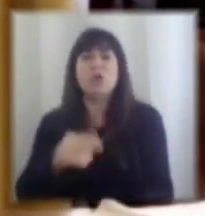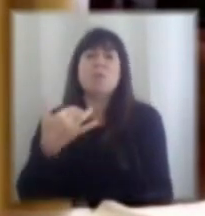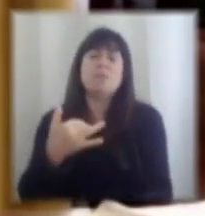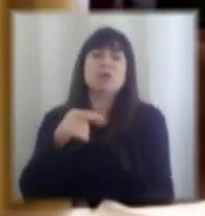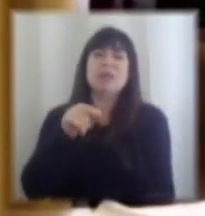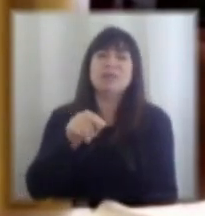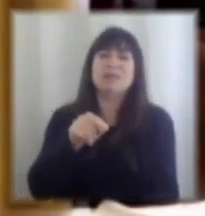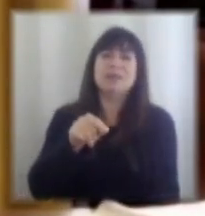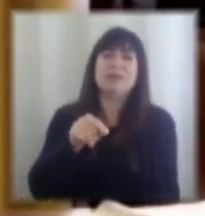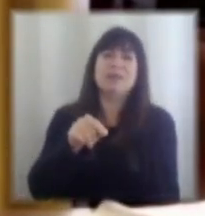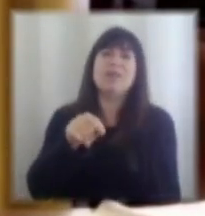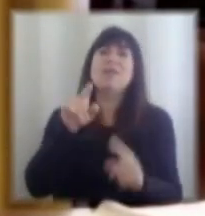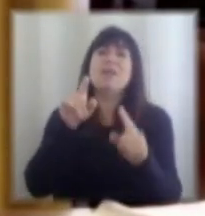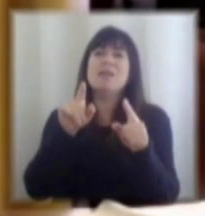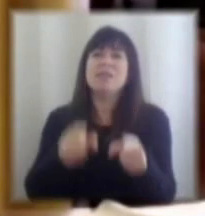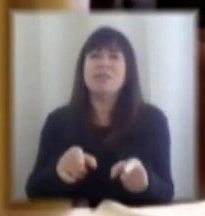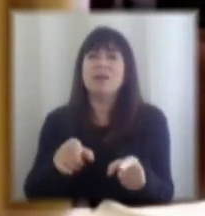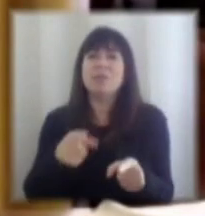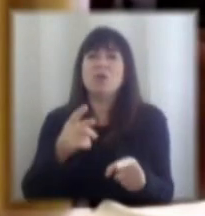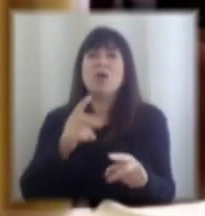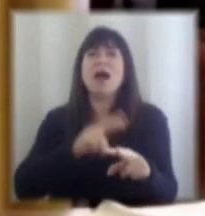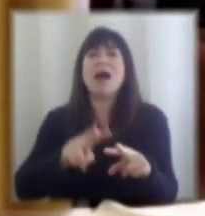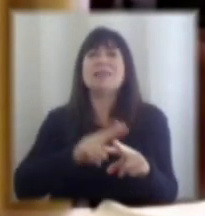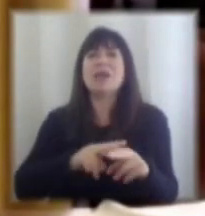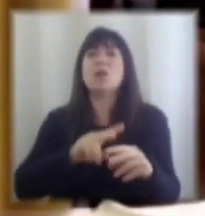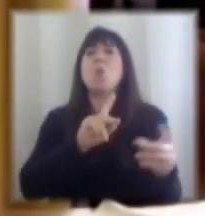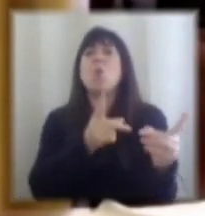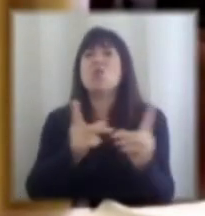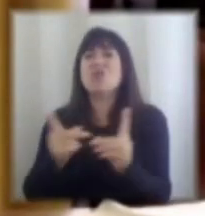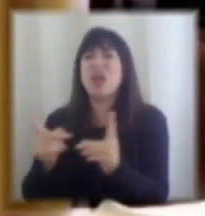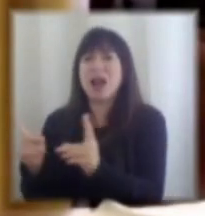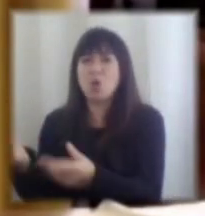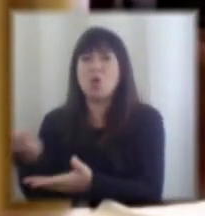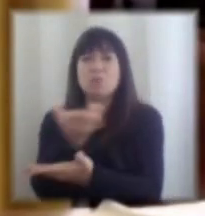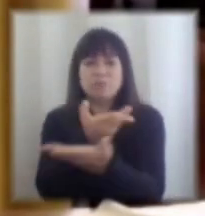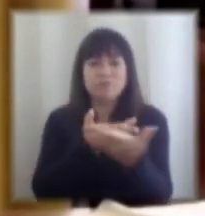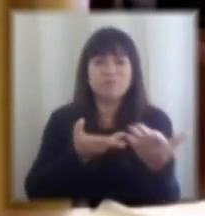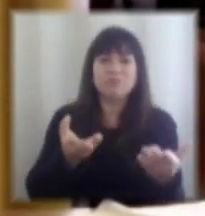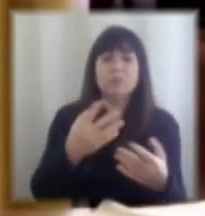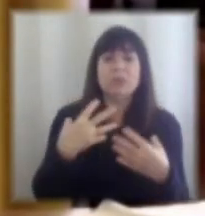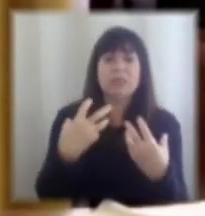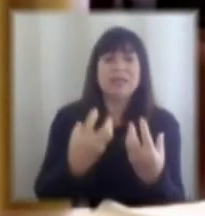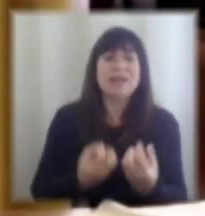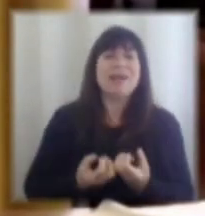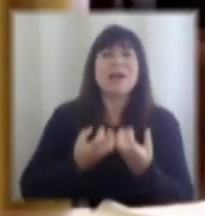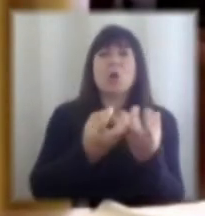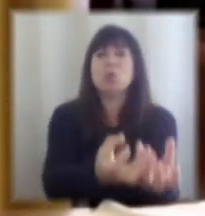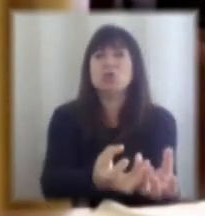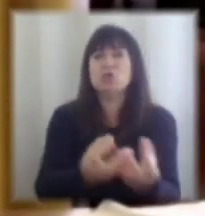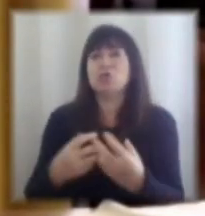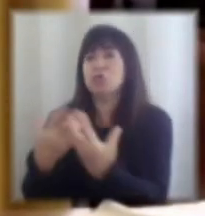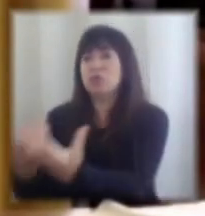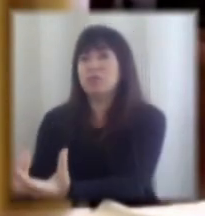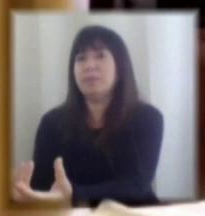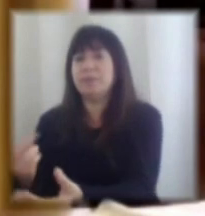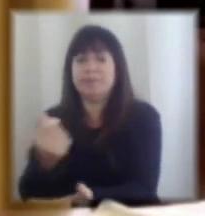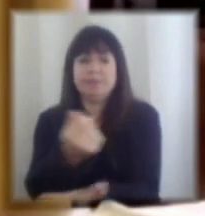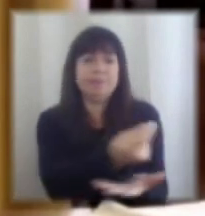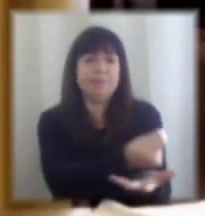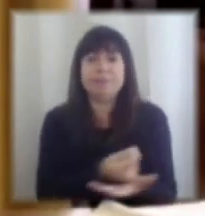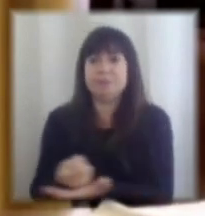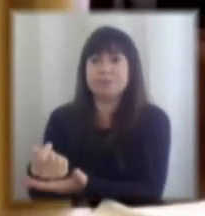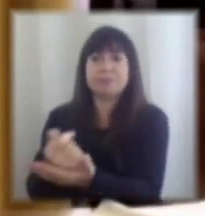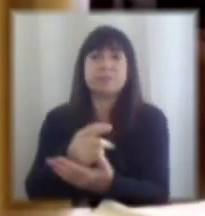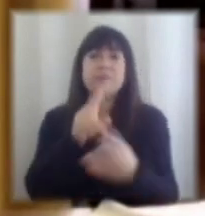que probablemente generar un diálogo para asignar recursos a estos temas mucho más